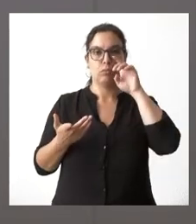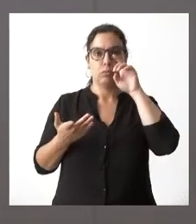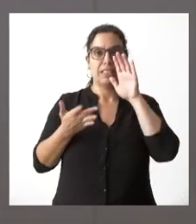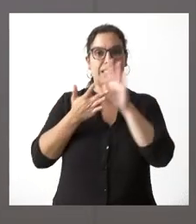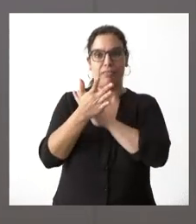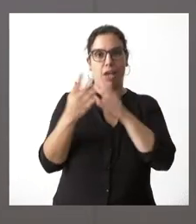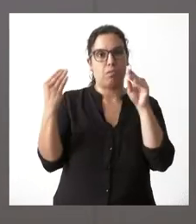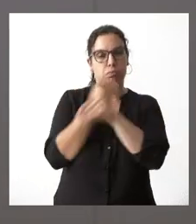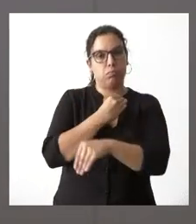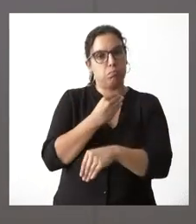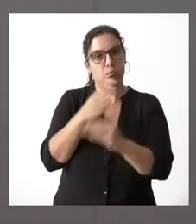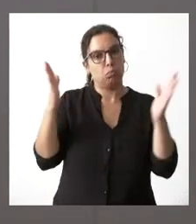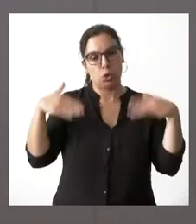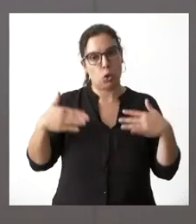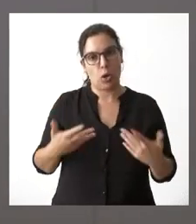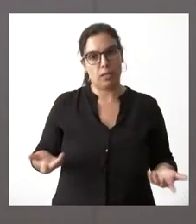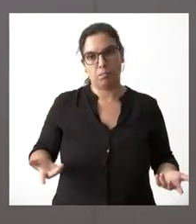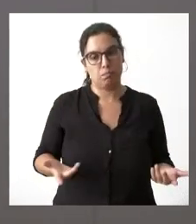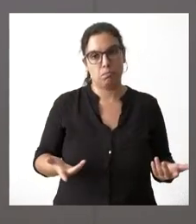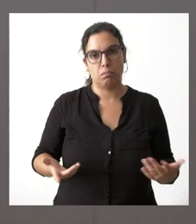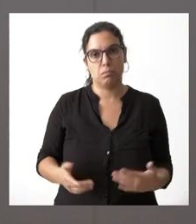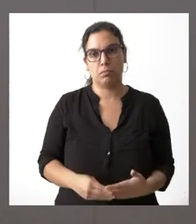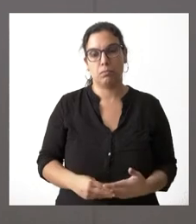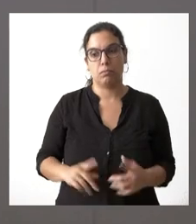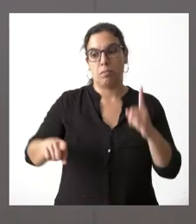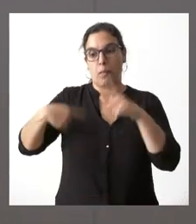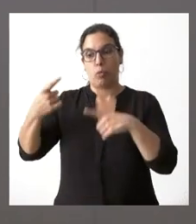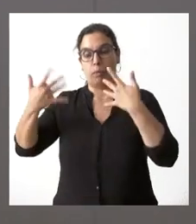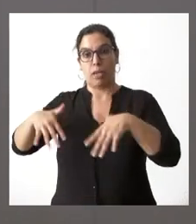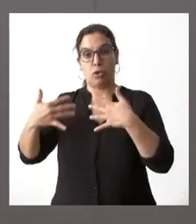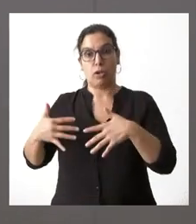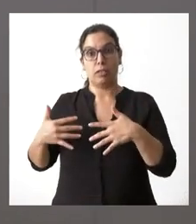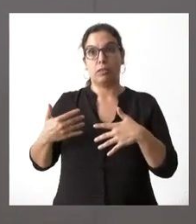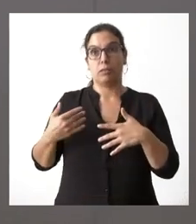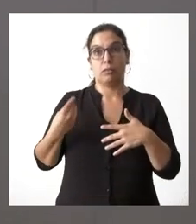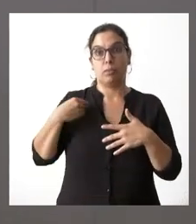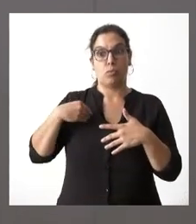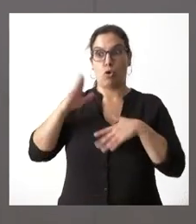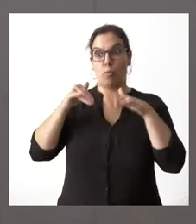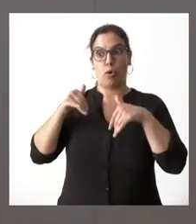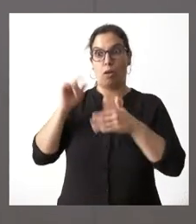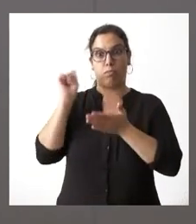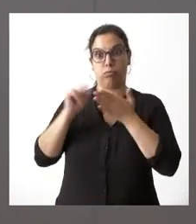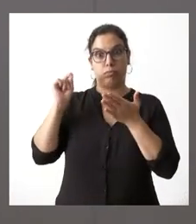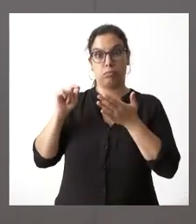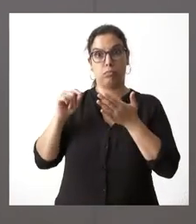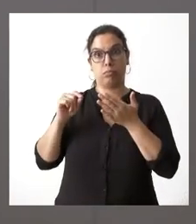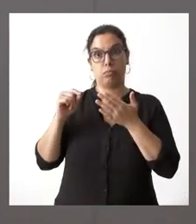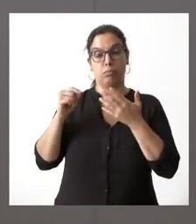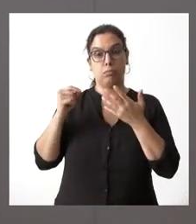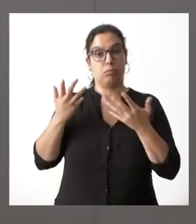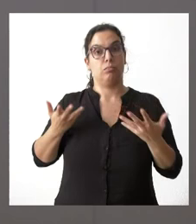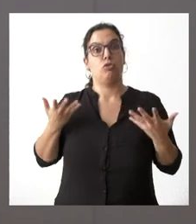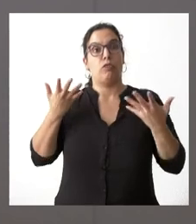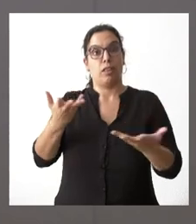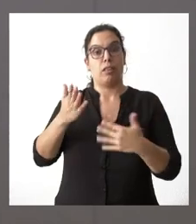discrepancia con lo que ha pasado el miércoles que es que la convocatoria fue inmediata que ha habido voluntad de alcanzar